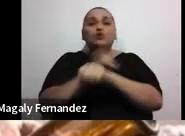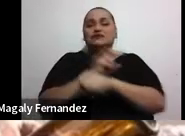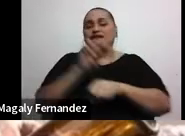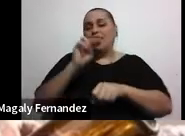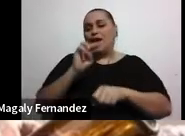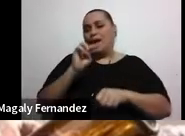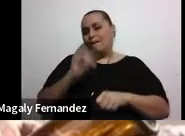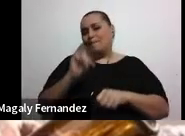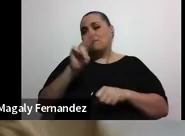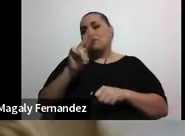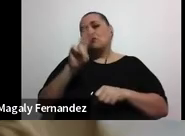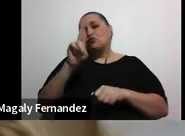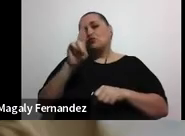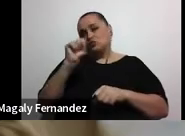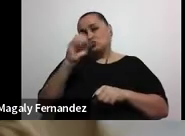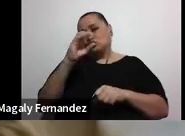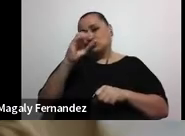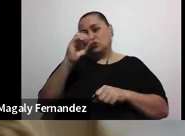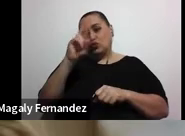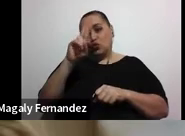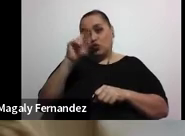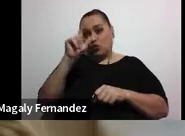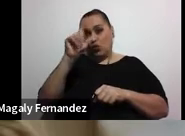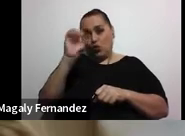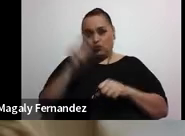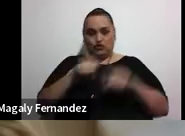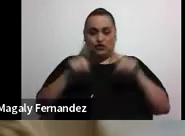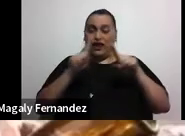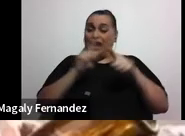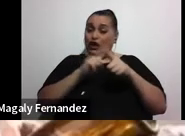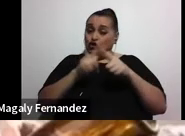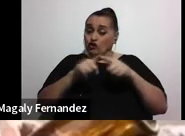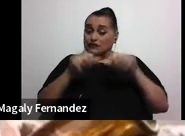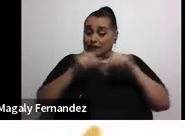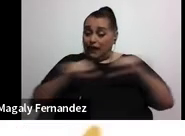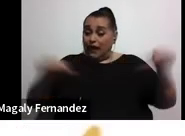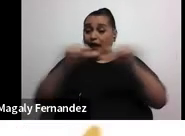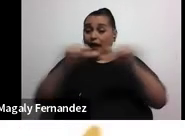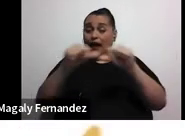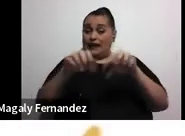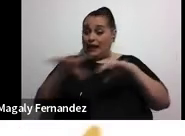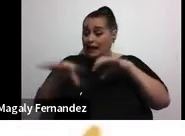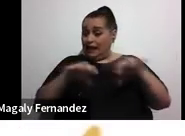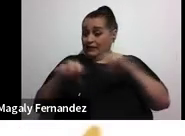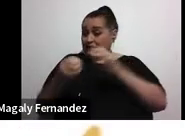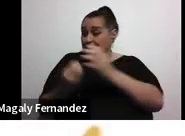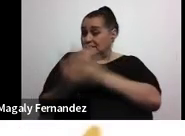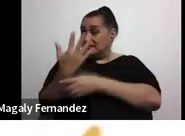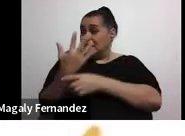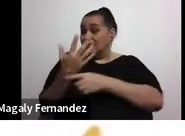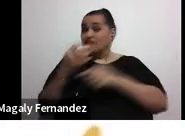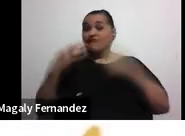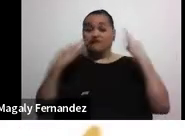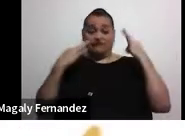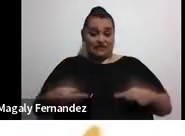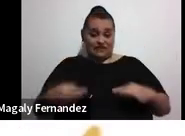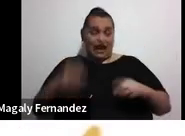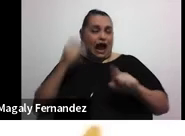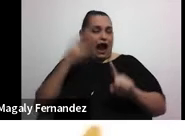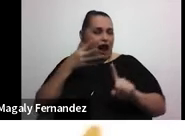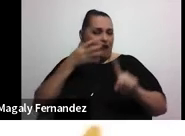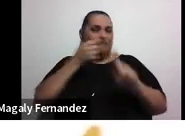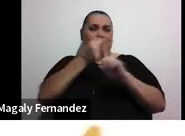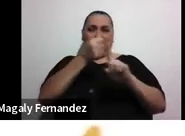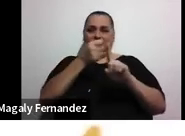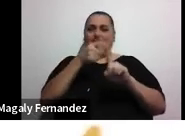Entonces, como vemos, el área de actividad física es una de las áreas también más afectadas en la pandemia. Esta parte,